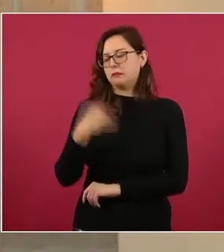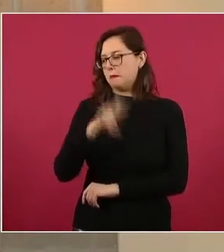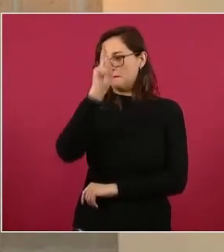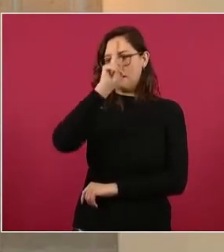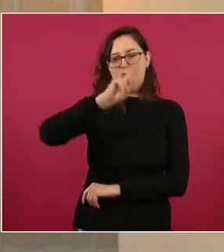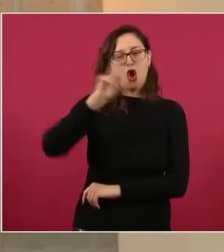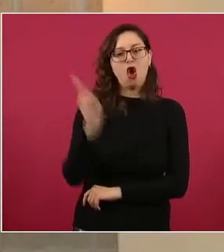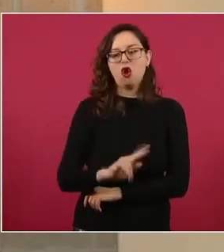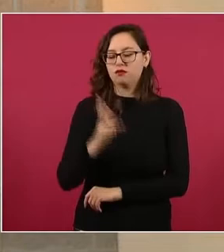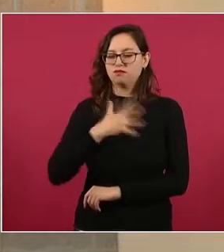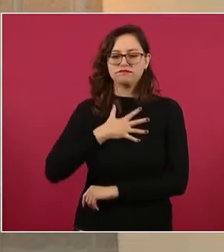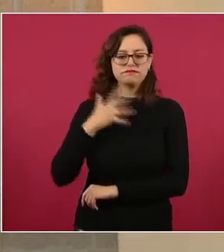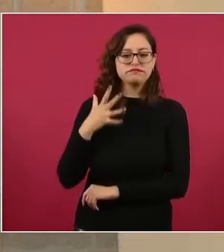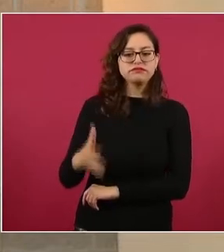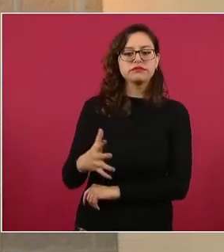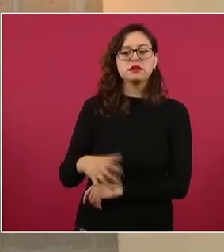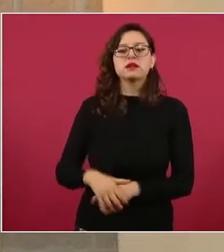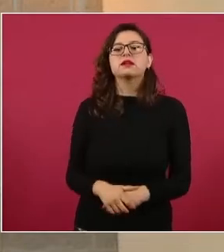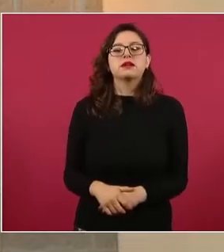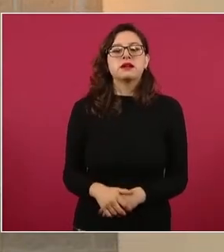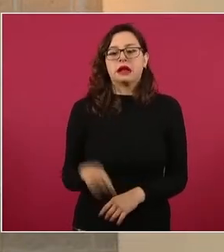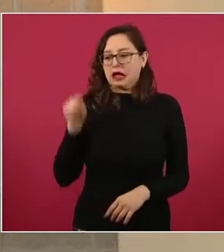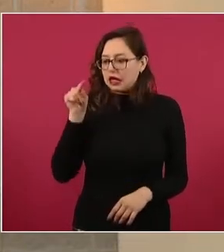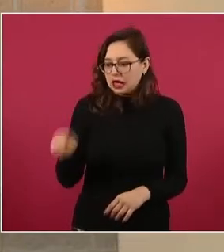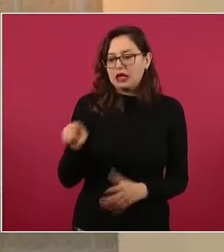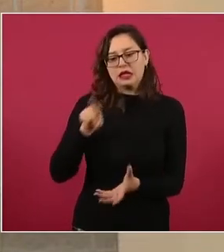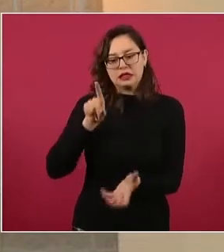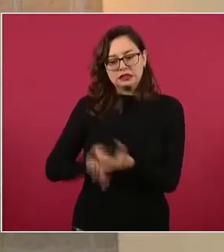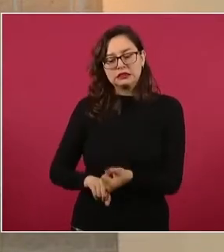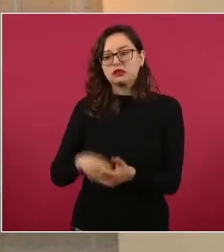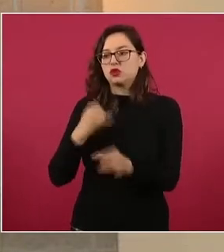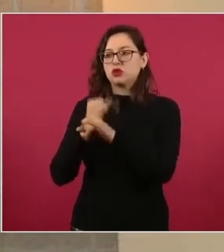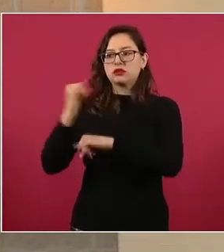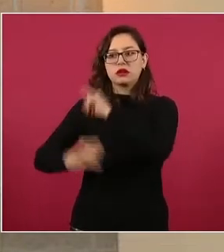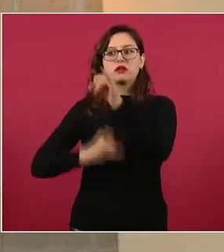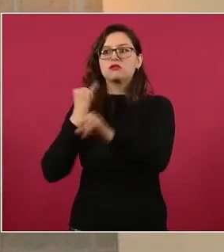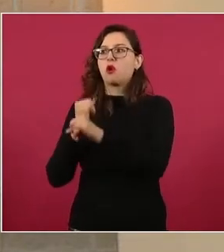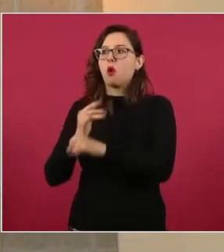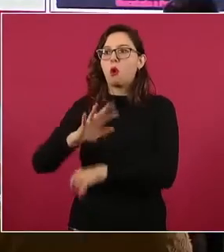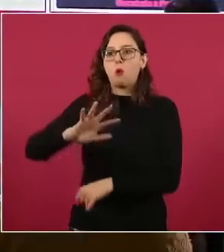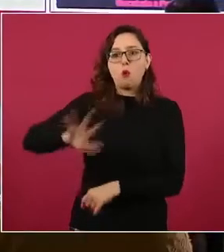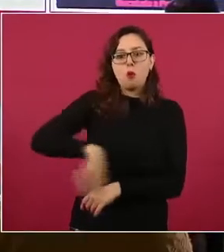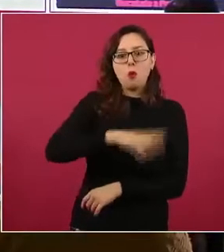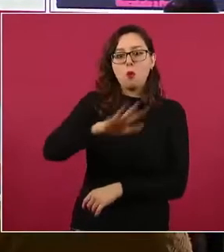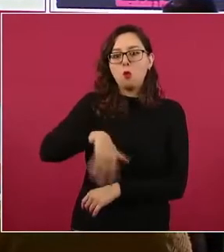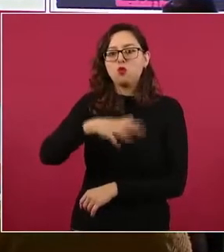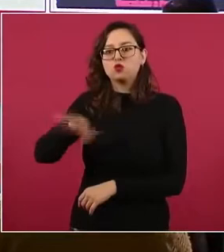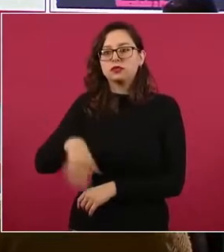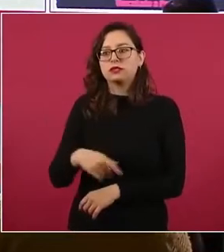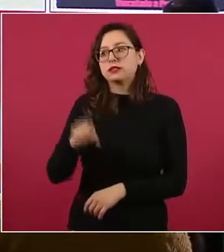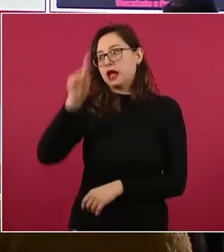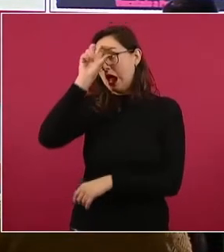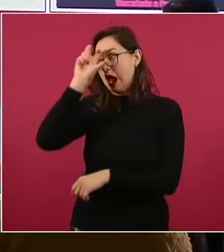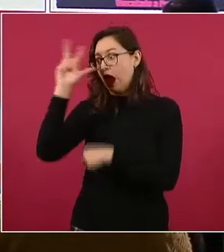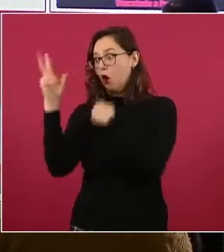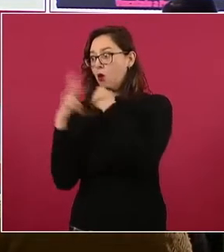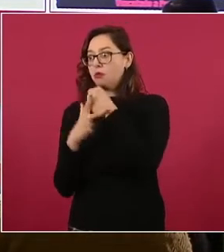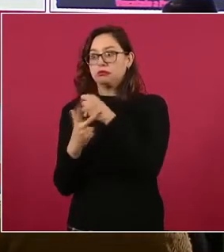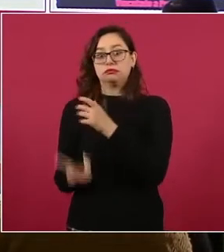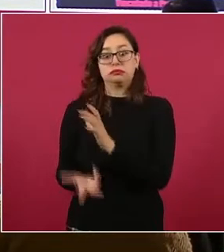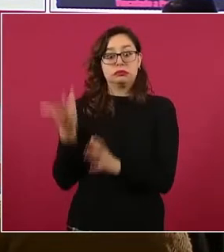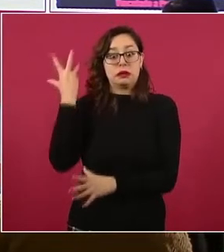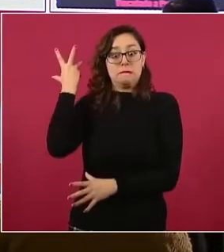Este sujeto tiene diferentes procesos de carácter internacional, viajó de Europa para México, aquí simulaba